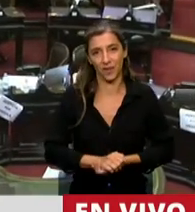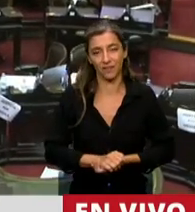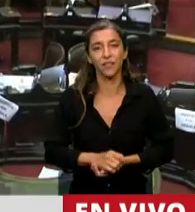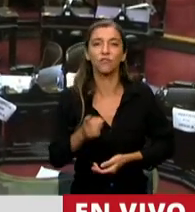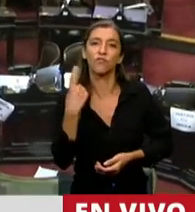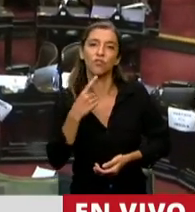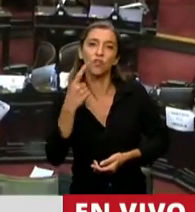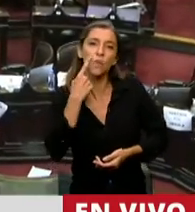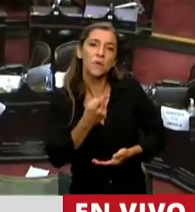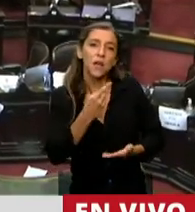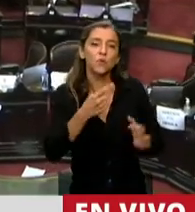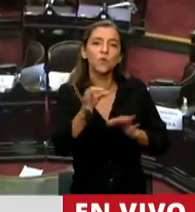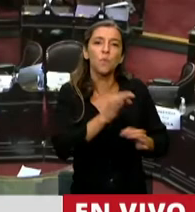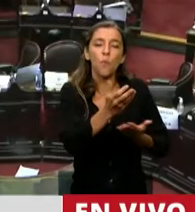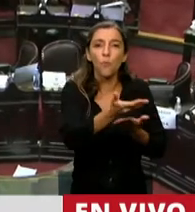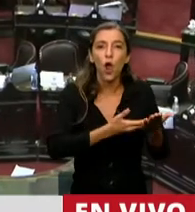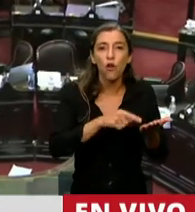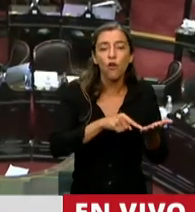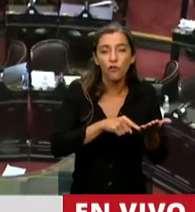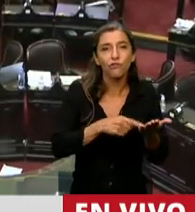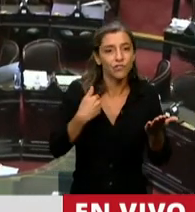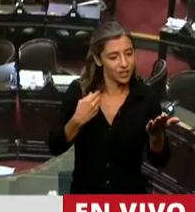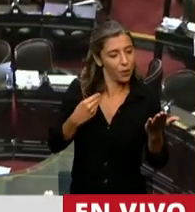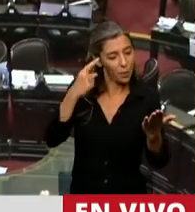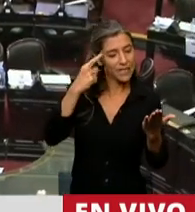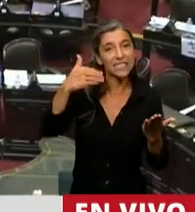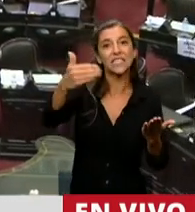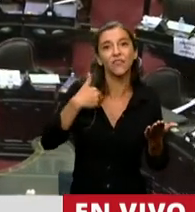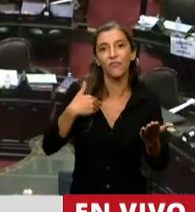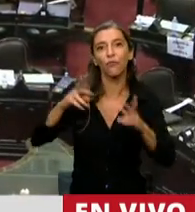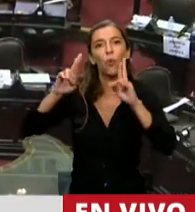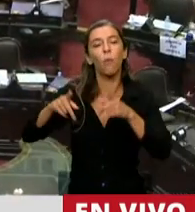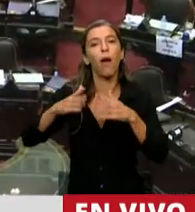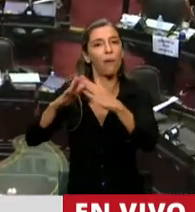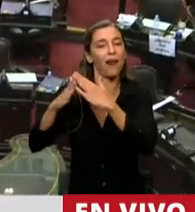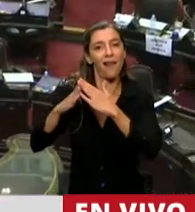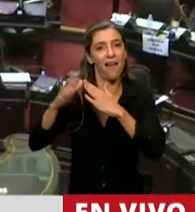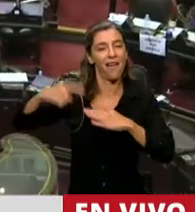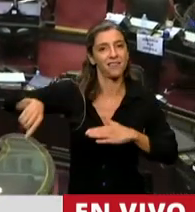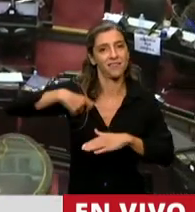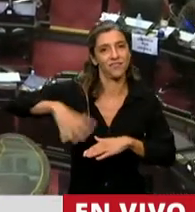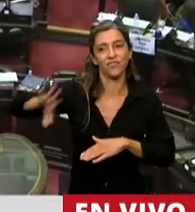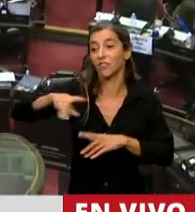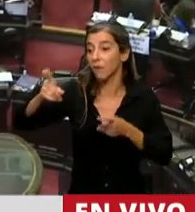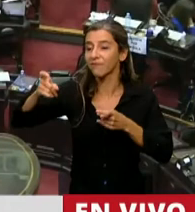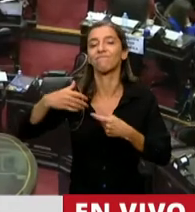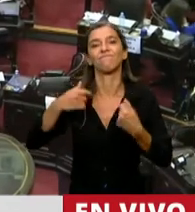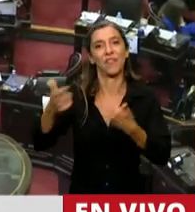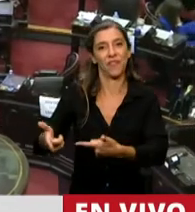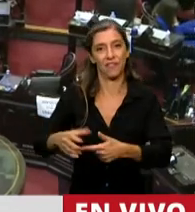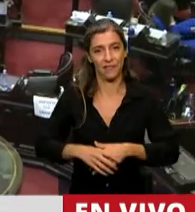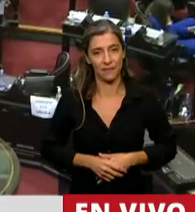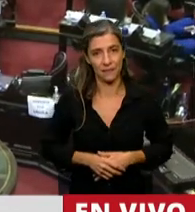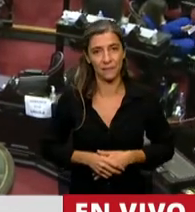proyecto propone para las viviendas sociales. Redondeo. Tan importantes. En todas nuestras provincias